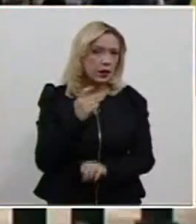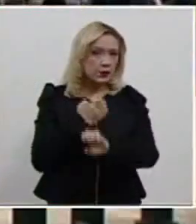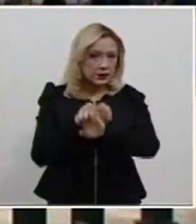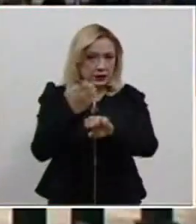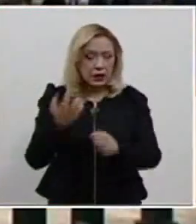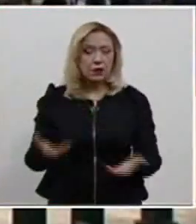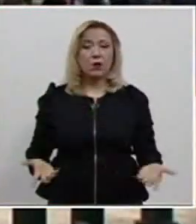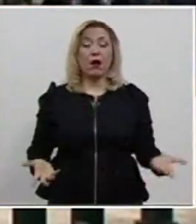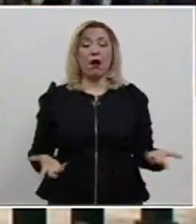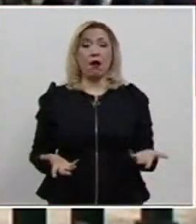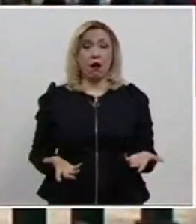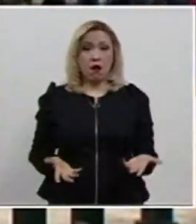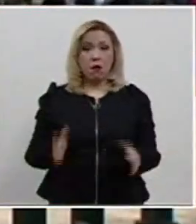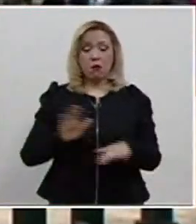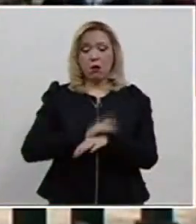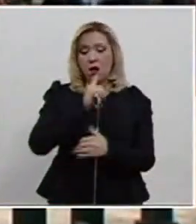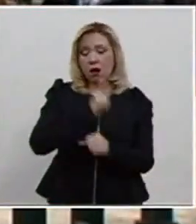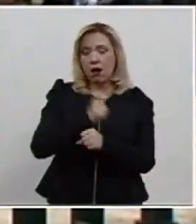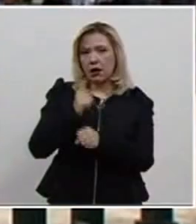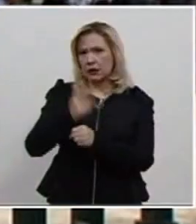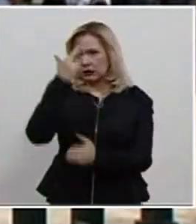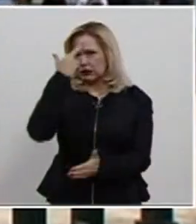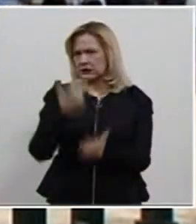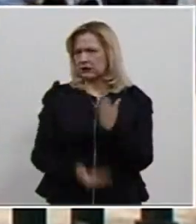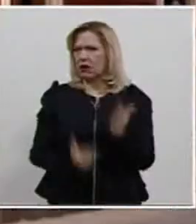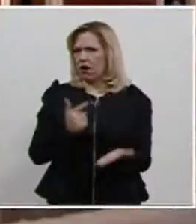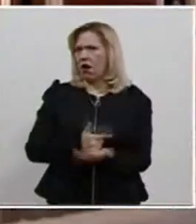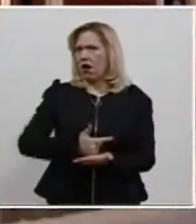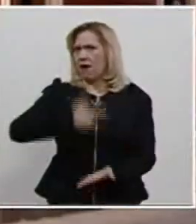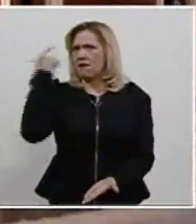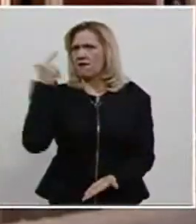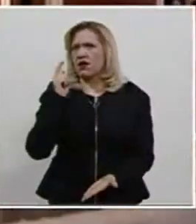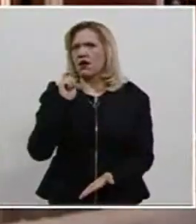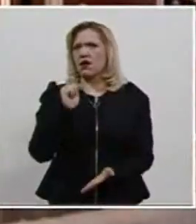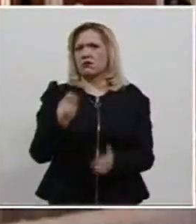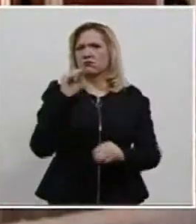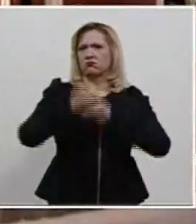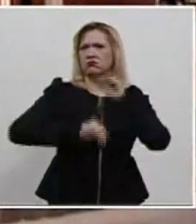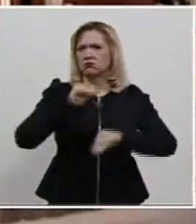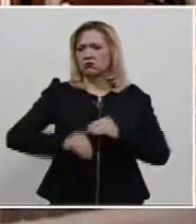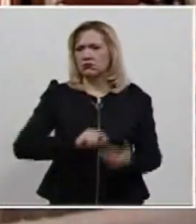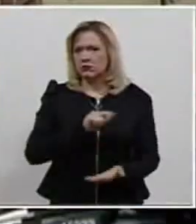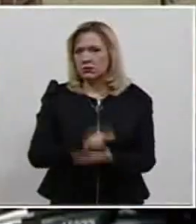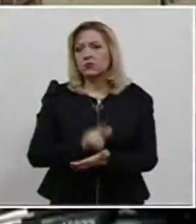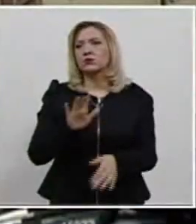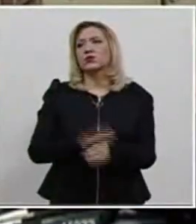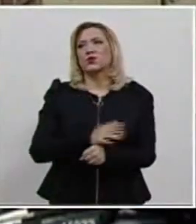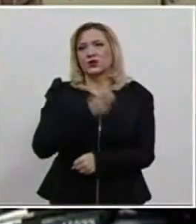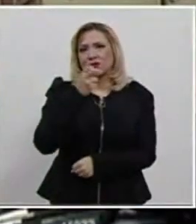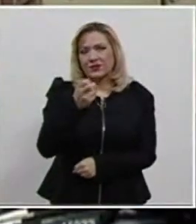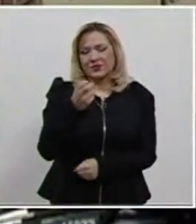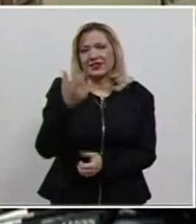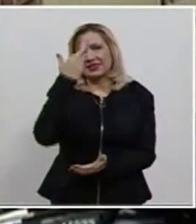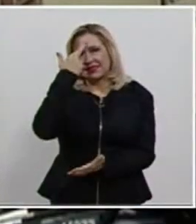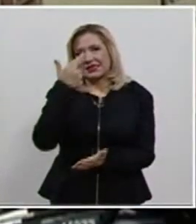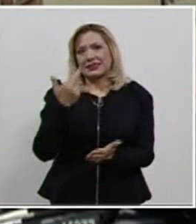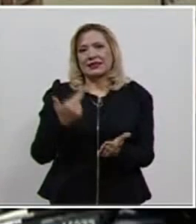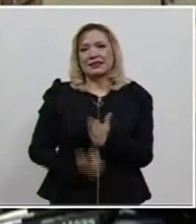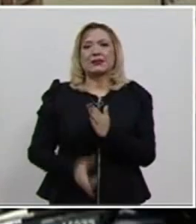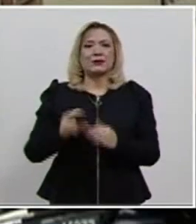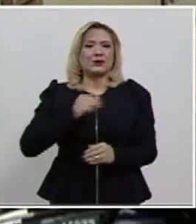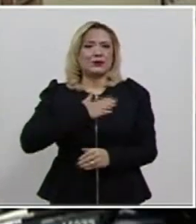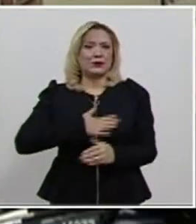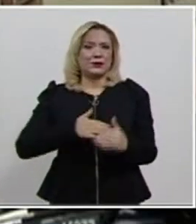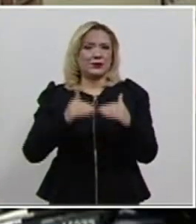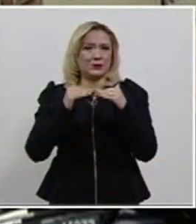anterior al detectar que se cometieron violaciones graves al proceso legislativo, lo que afectó el principio de deliberación democrática,